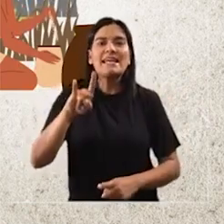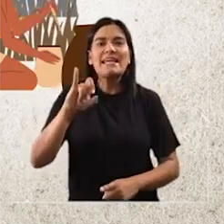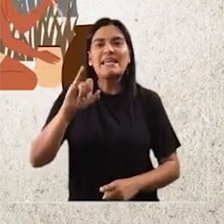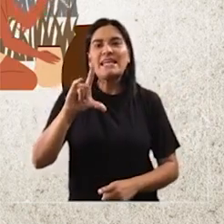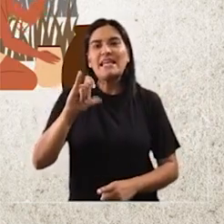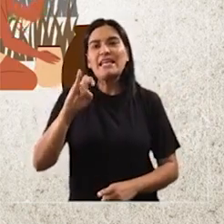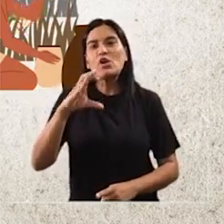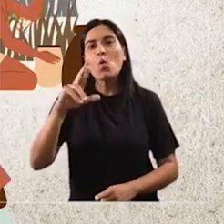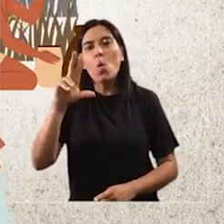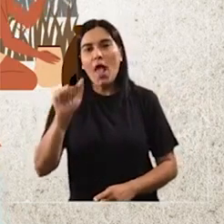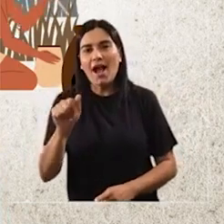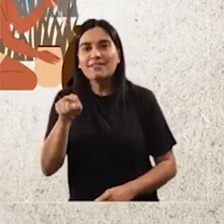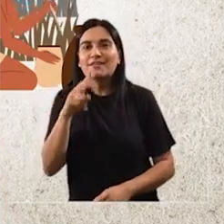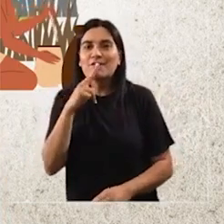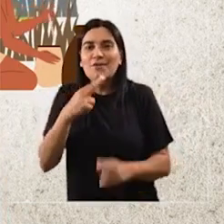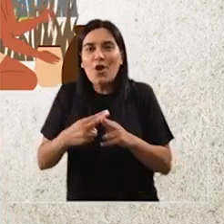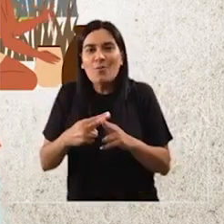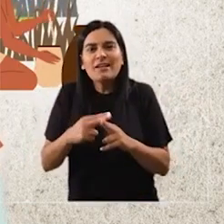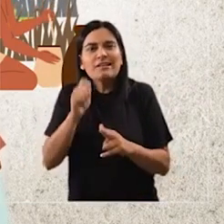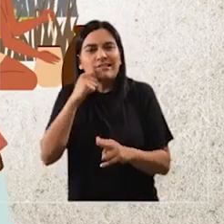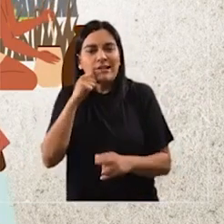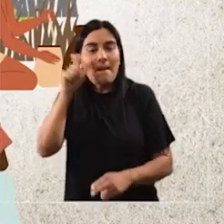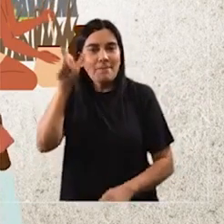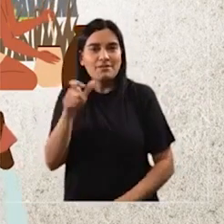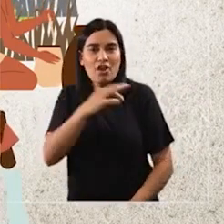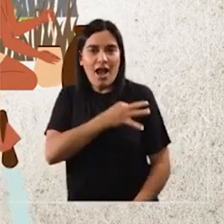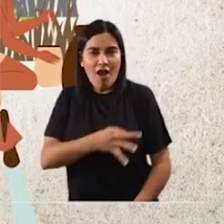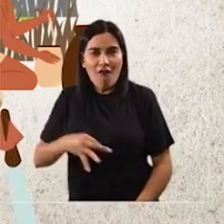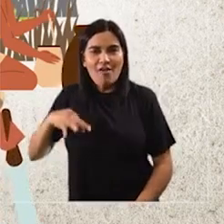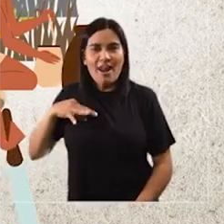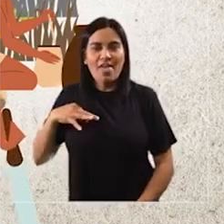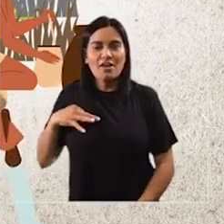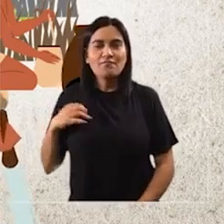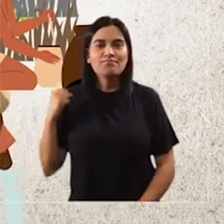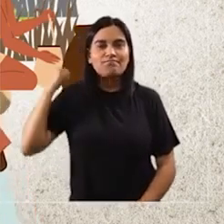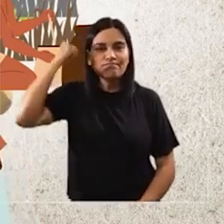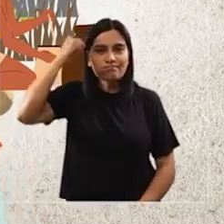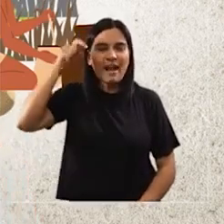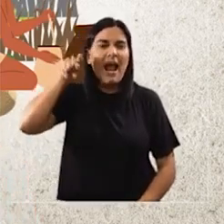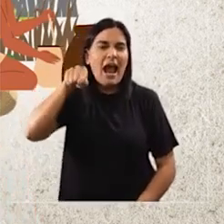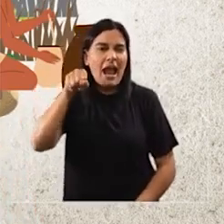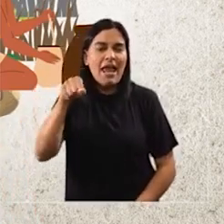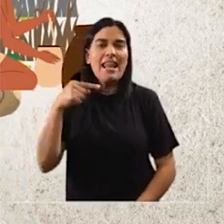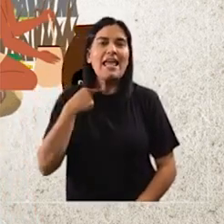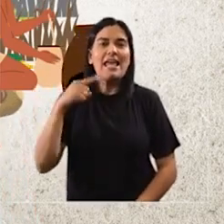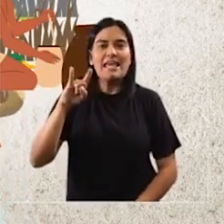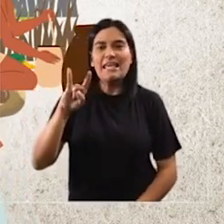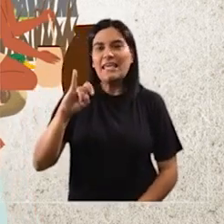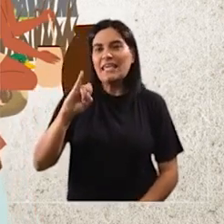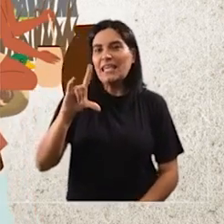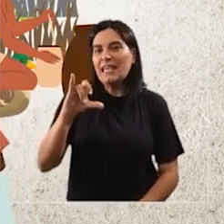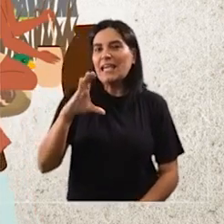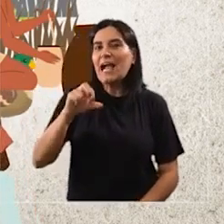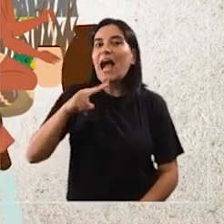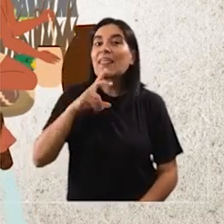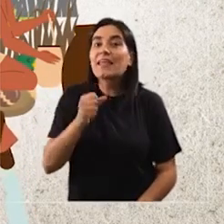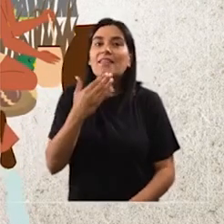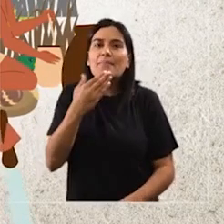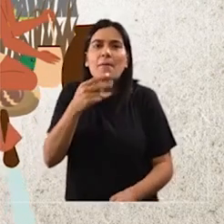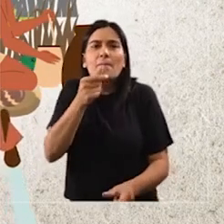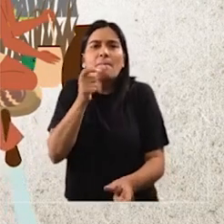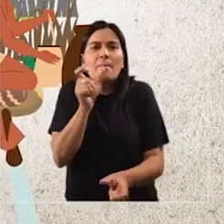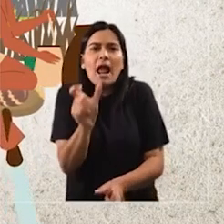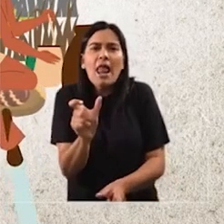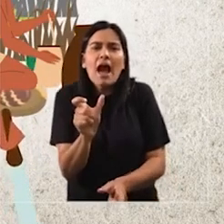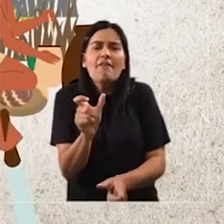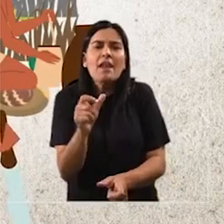viene del Curaca, gobernador local llamado Quilicanta. Y por otra parte, el origen Mapuche viene de Culacura,